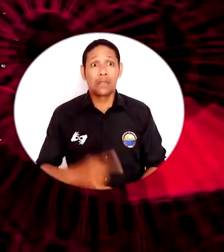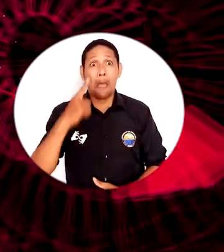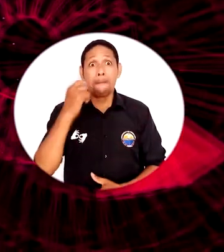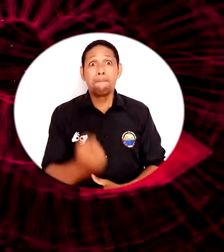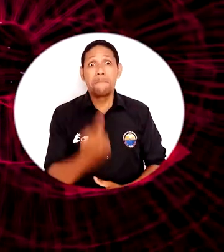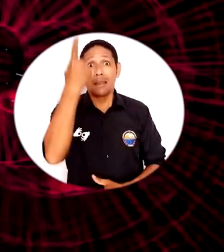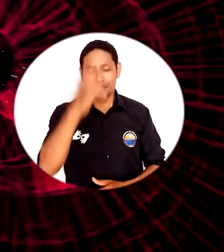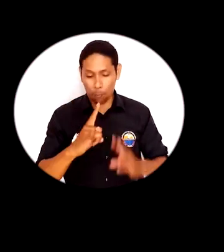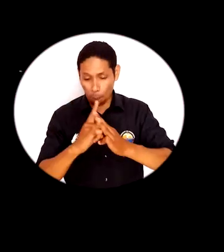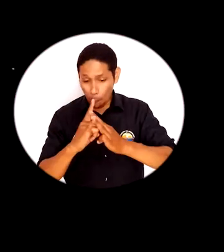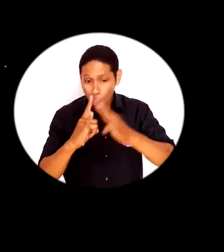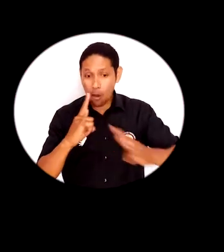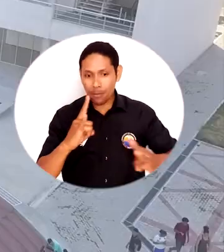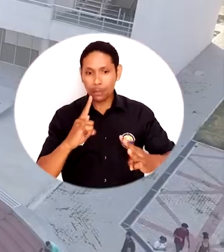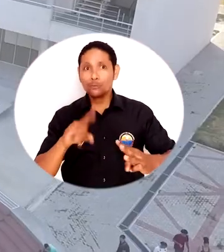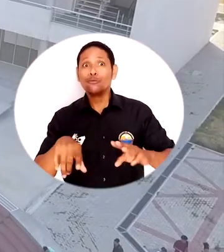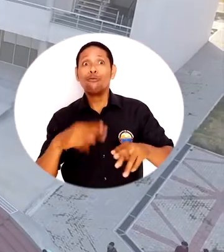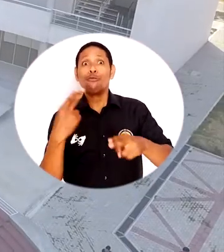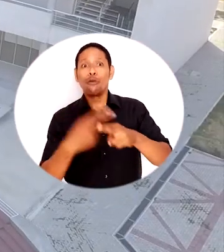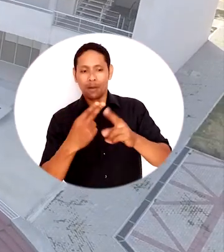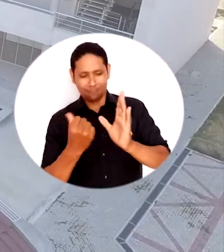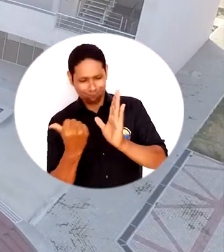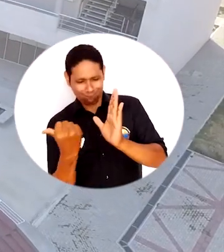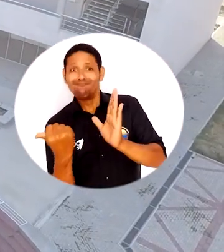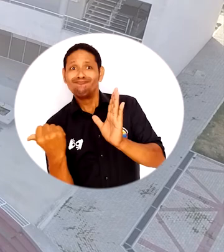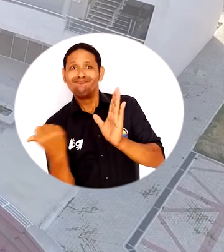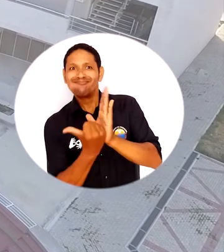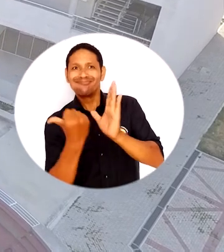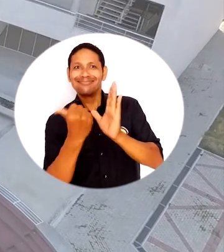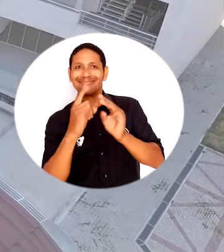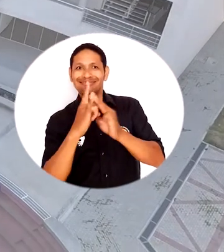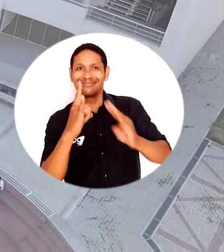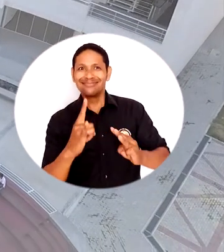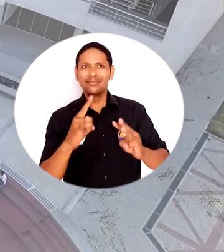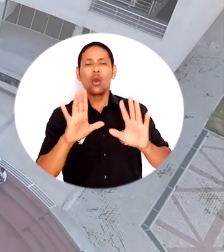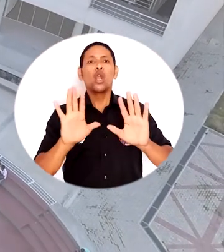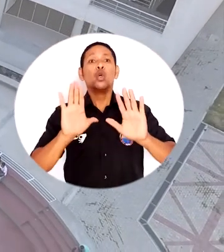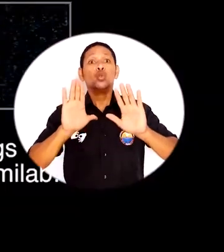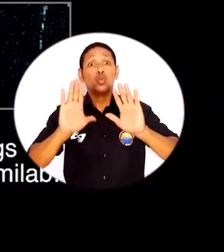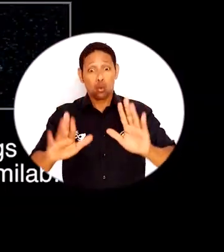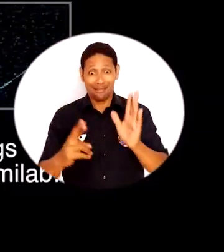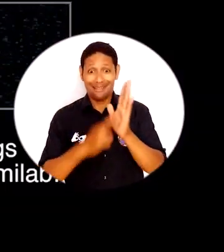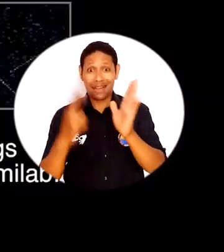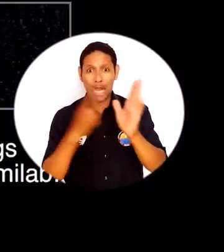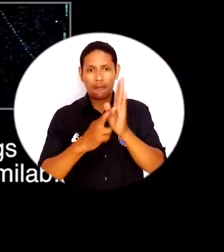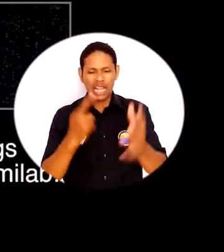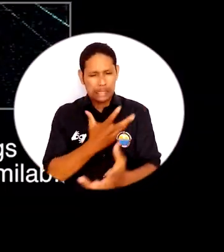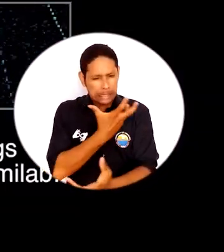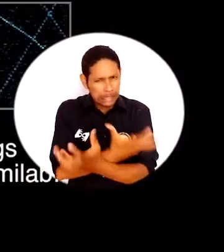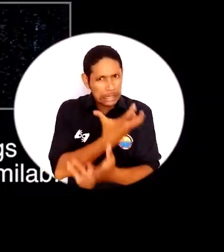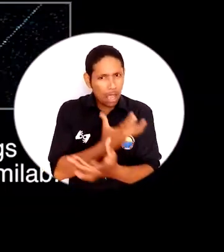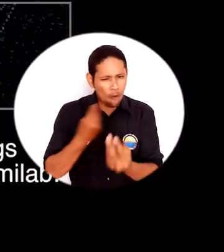Por primera vez, la Universidad del Magdalena incluye su nombre en una de las revistas con mayor posicionamiento en el estudio de la física en el mundo,